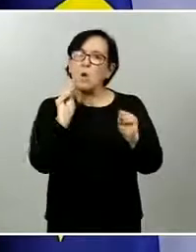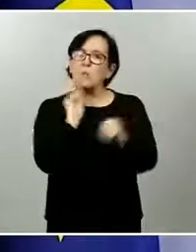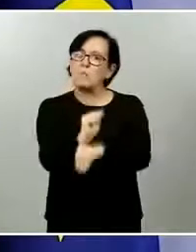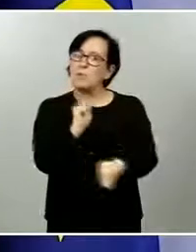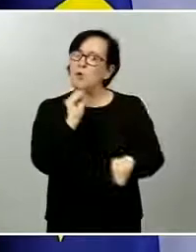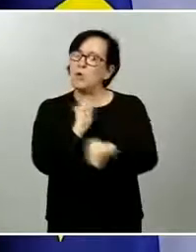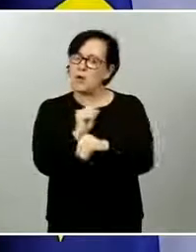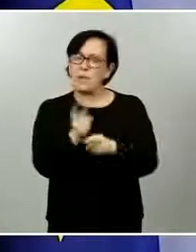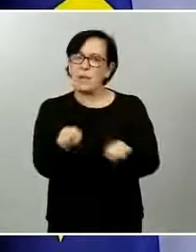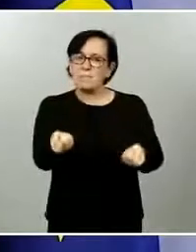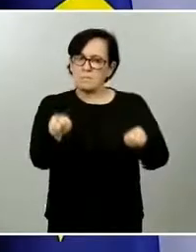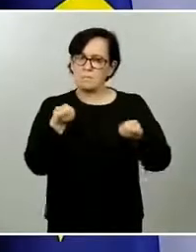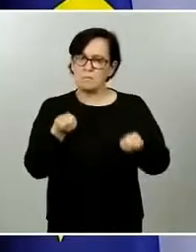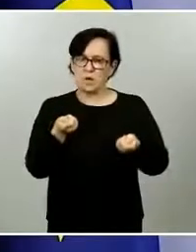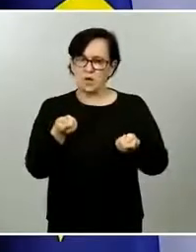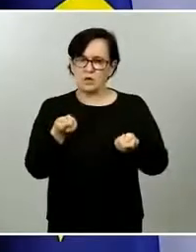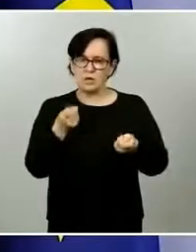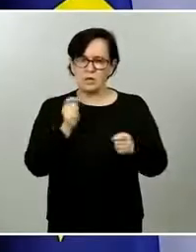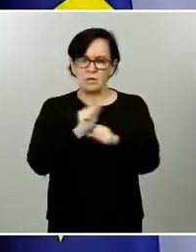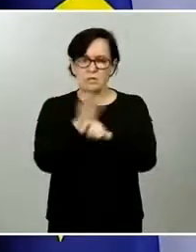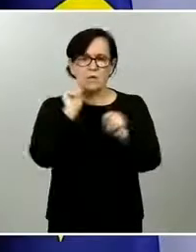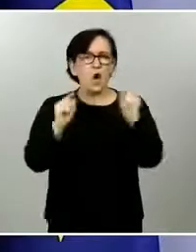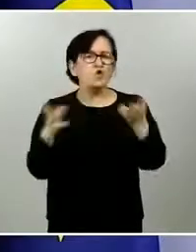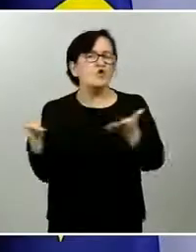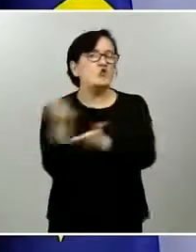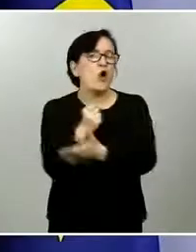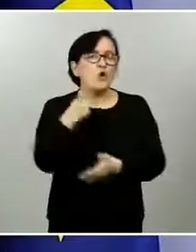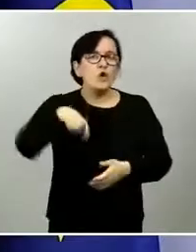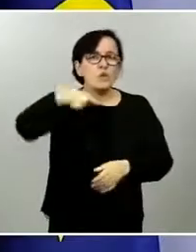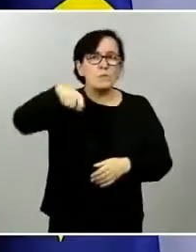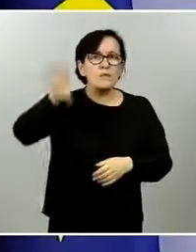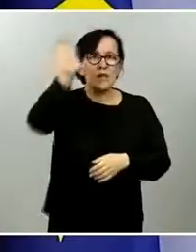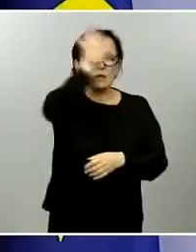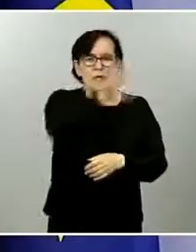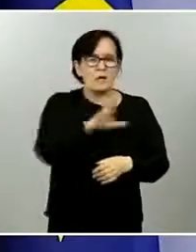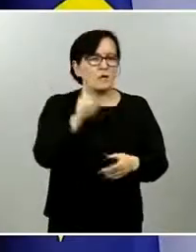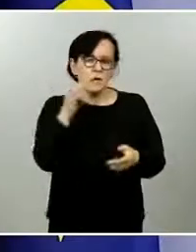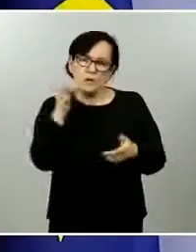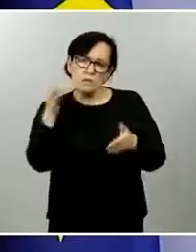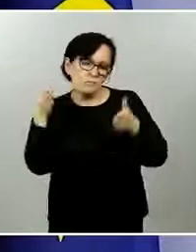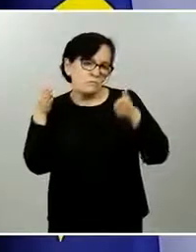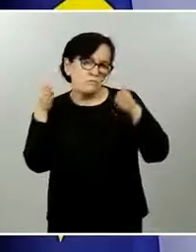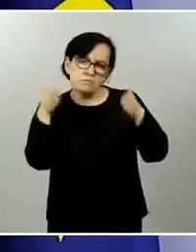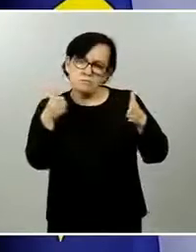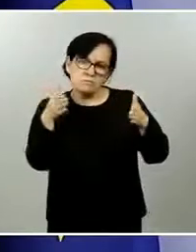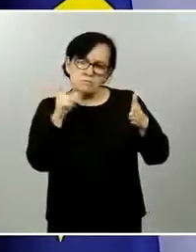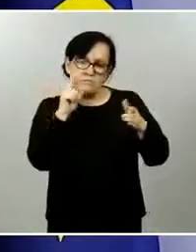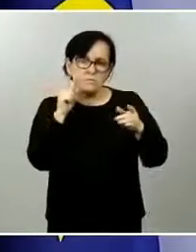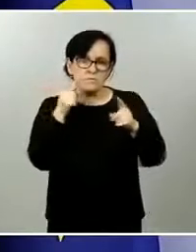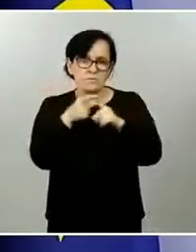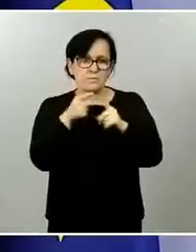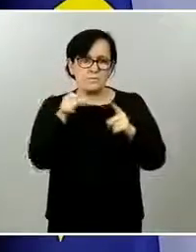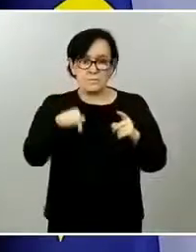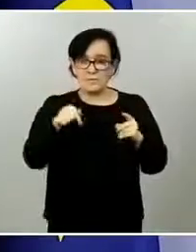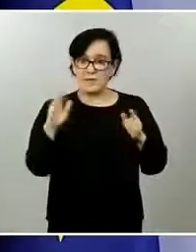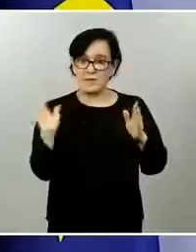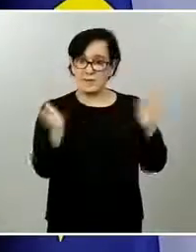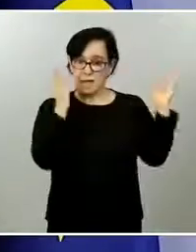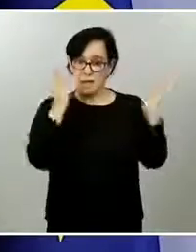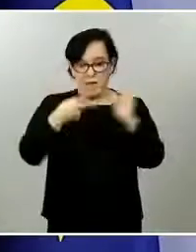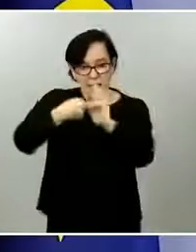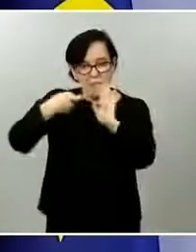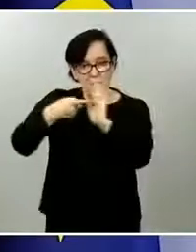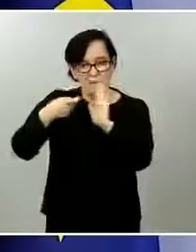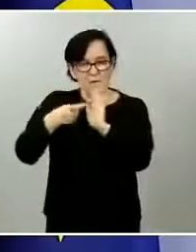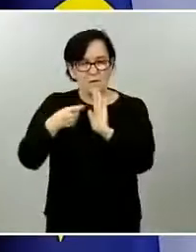novena conferencia con los presidentes autonómicos. El presidente del Gobierno ha pedido máxima prudencia para controlar la epidemia a todos los